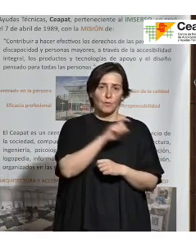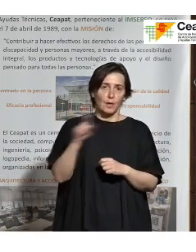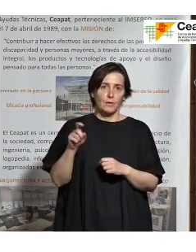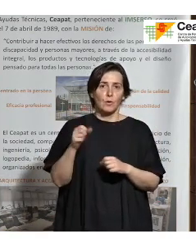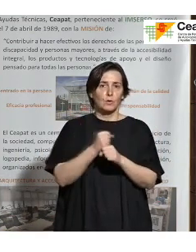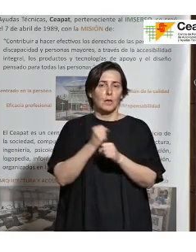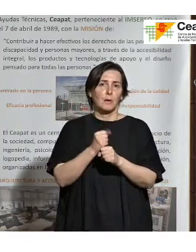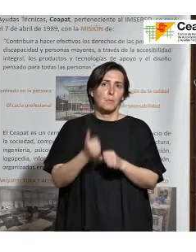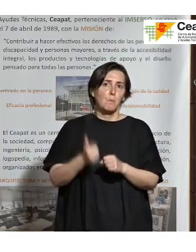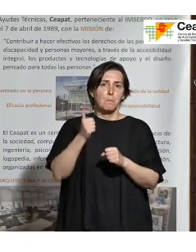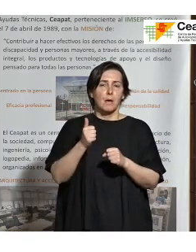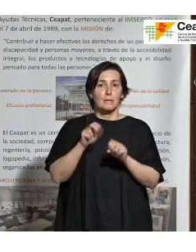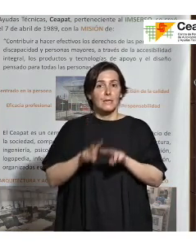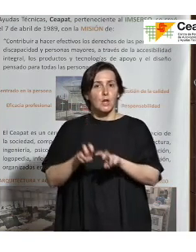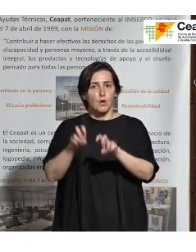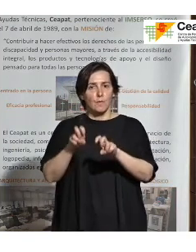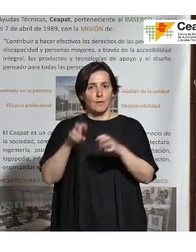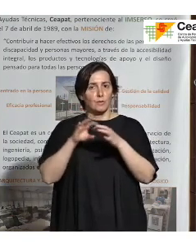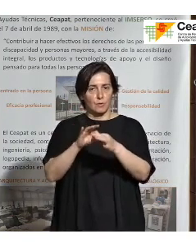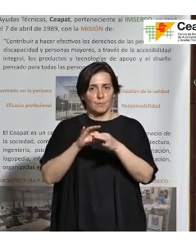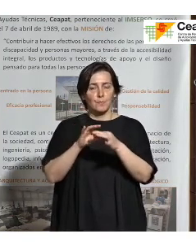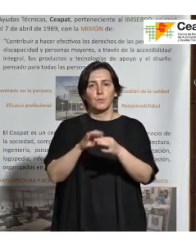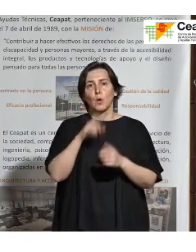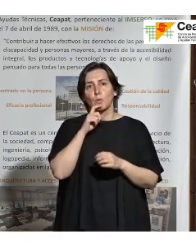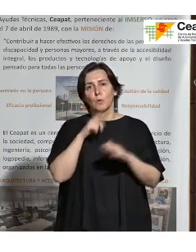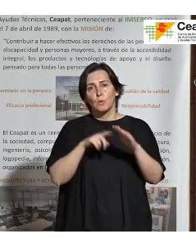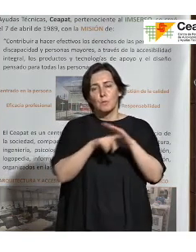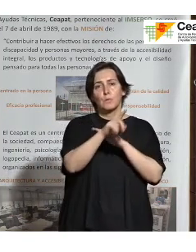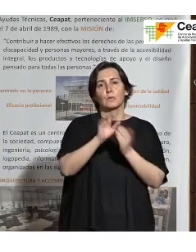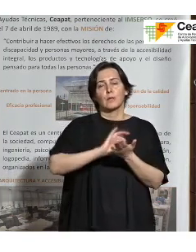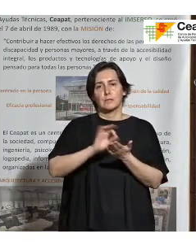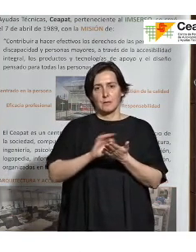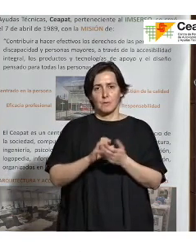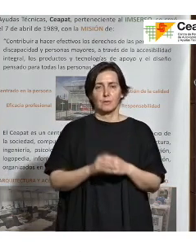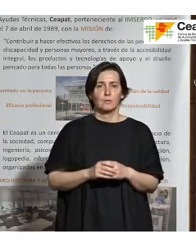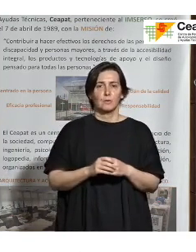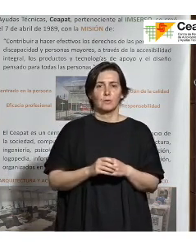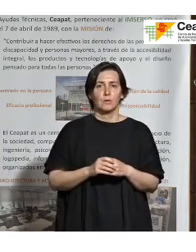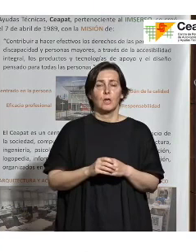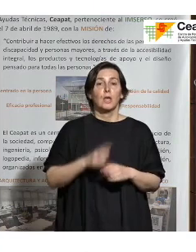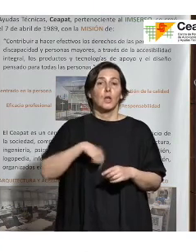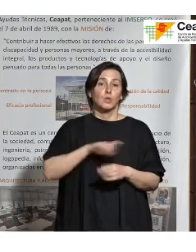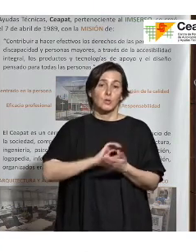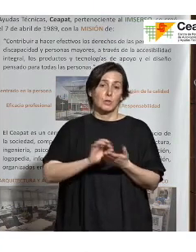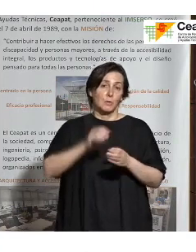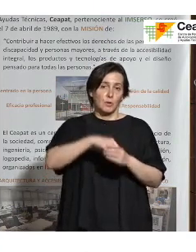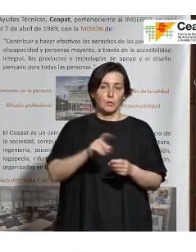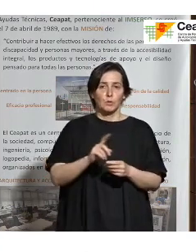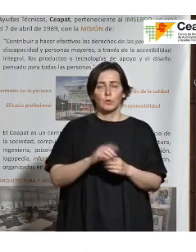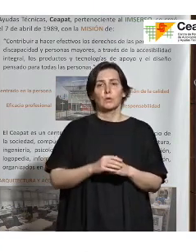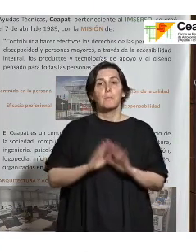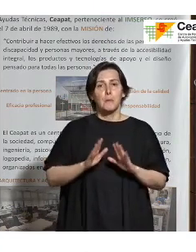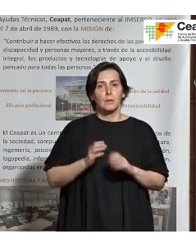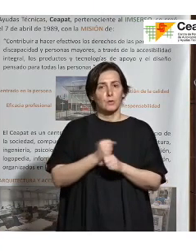de innovación de cómo se puede ir evolucionando estos servicios no estamos en la parte de servicio pero donde acaba nuestro